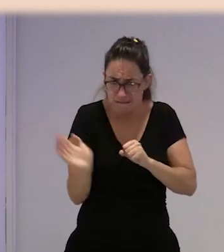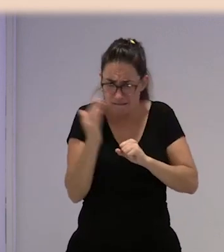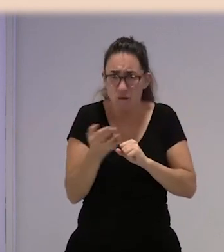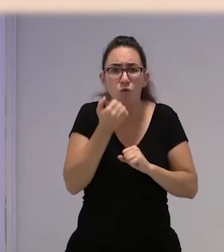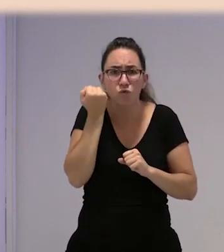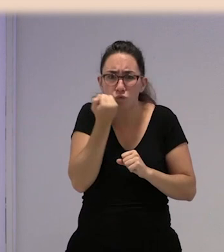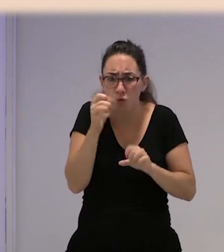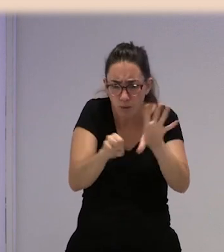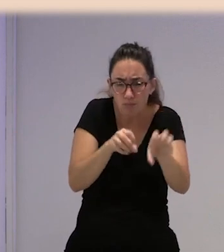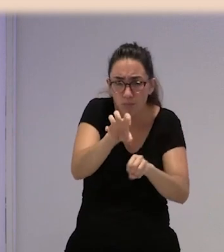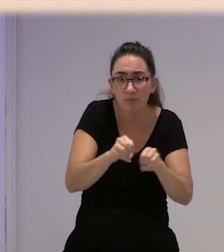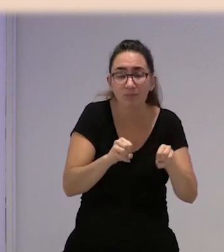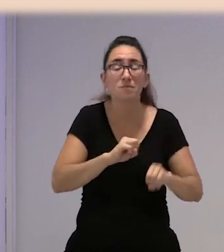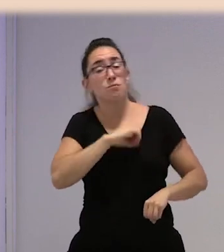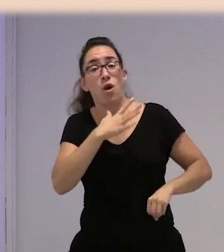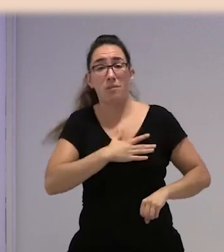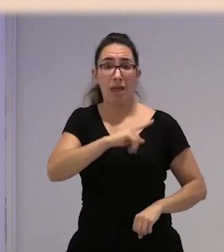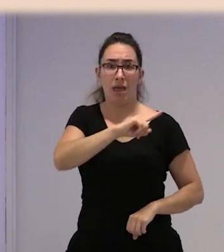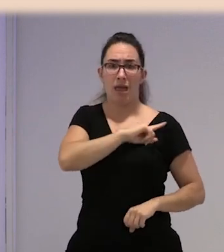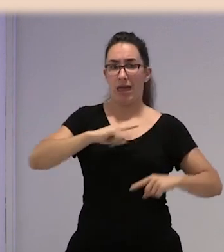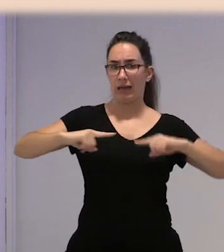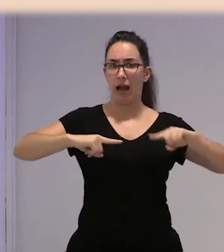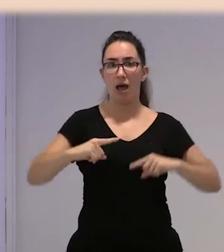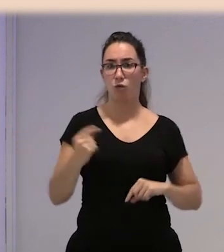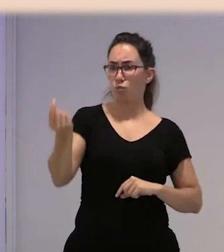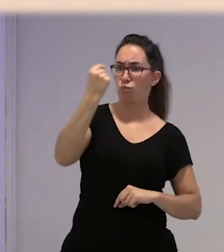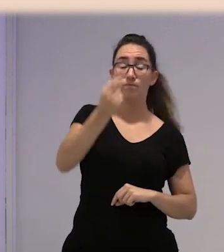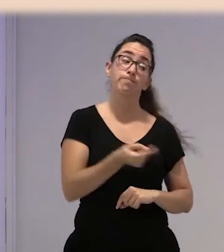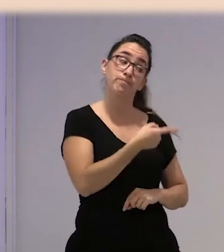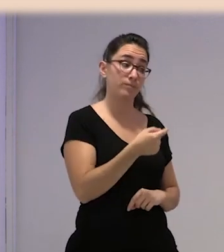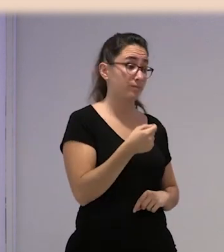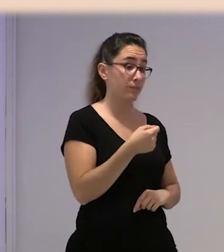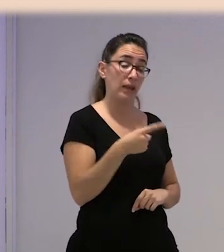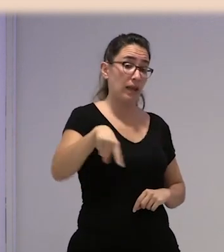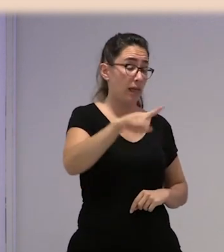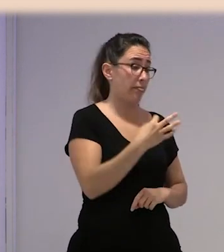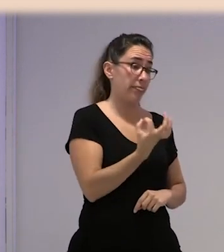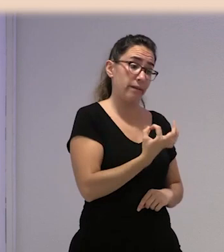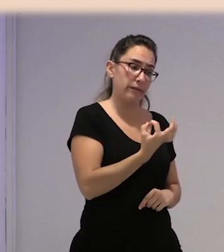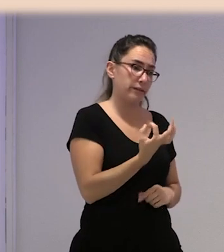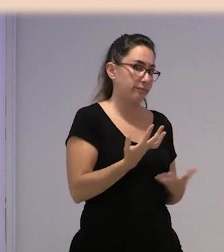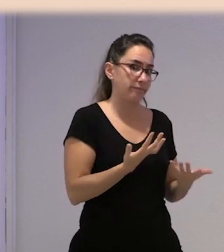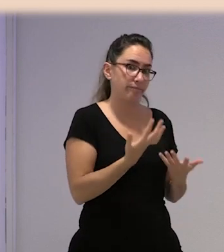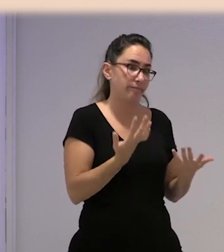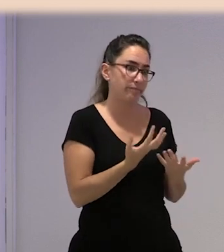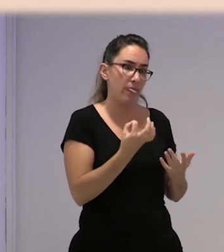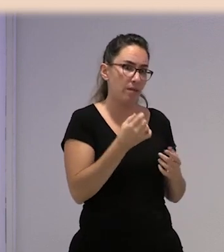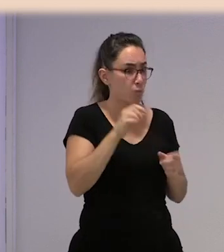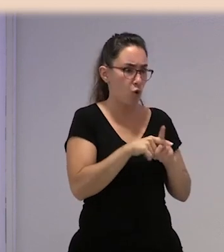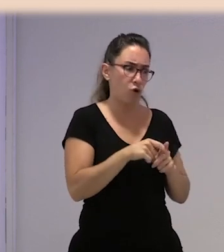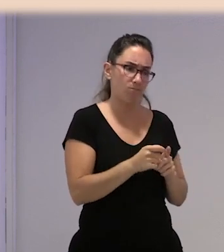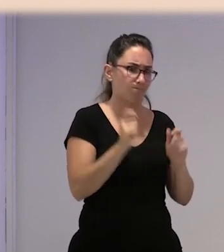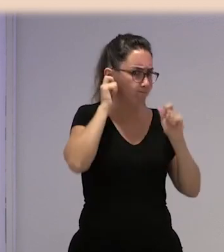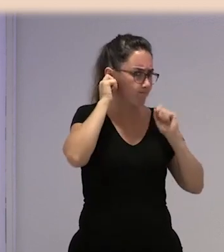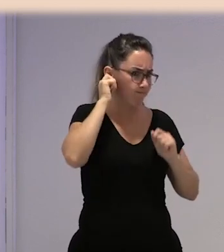no hay. Y el día siguiente me viene el encargado diciéndome, Nayad, pues a esta mujer hay que hacerle un... Hay que ponerle... O hay que hacerle un tirón de orejas,